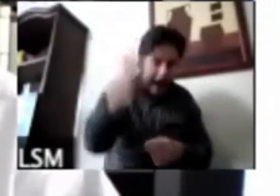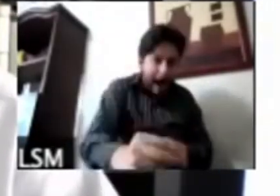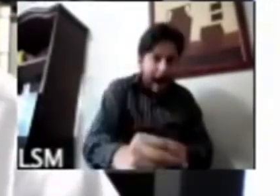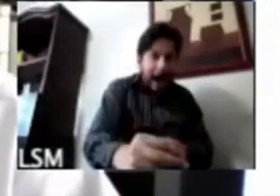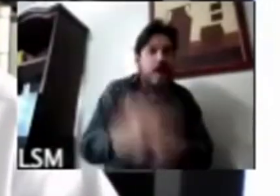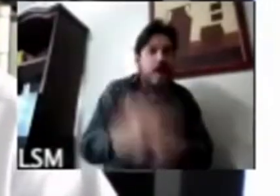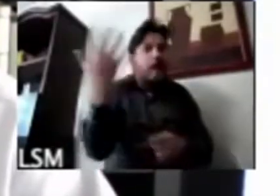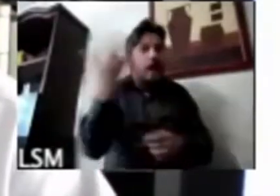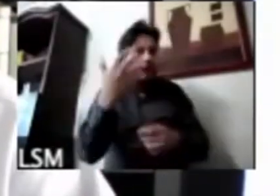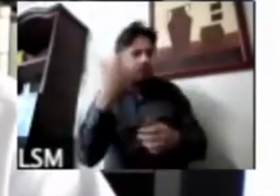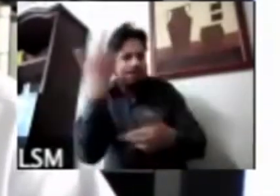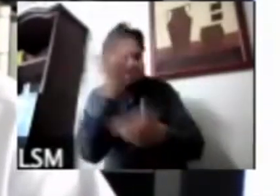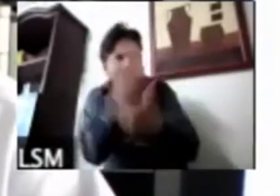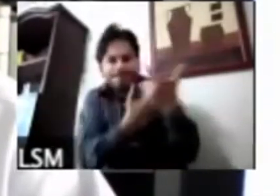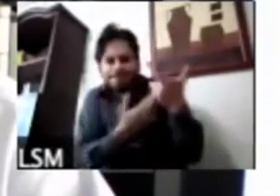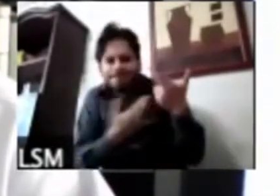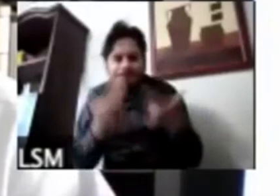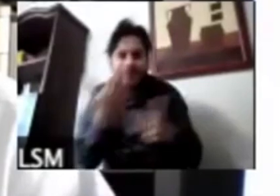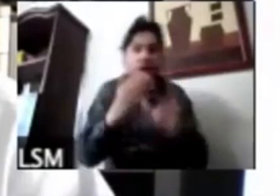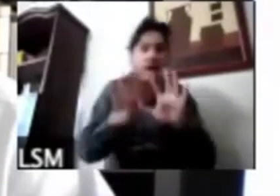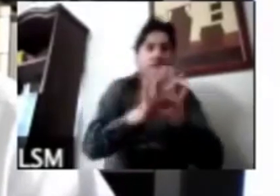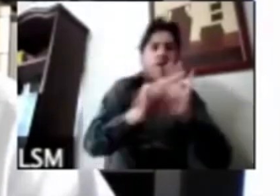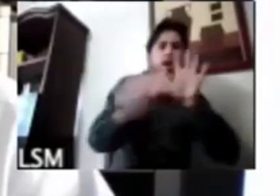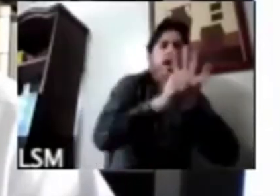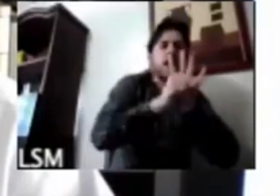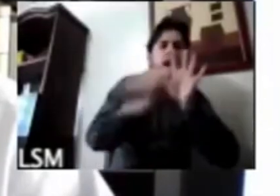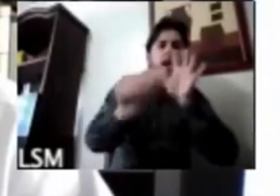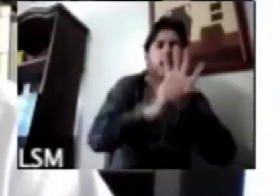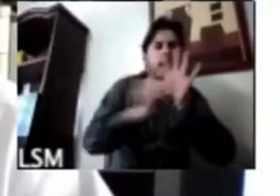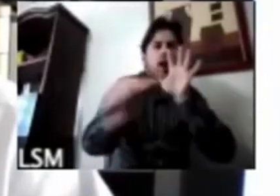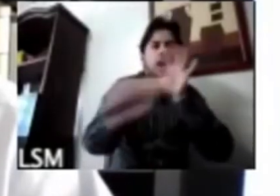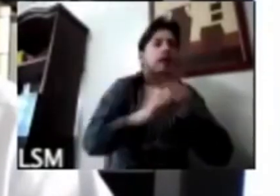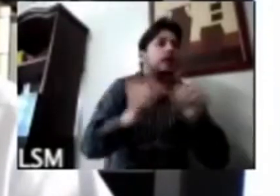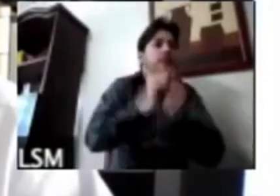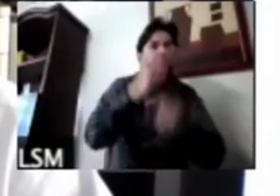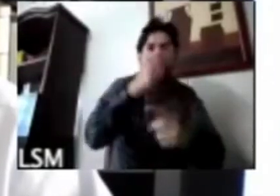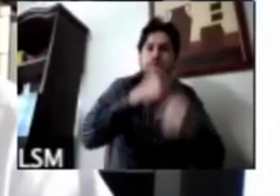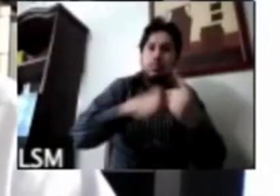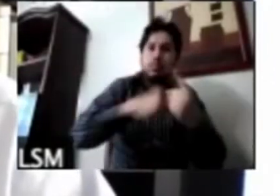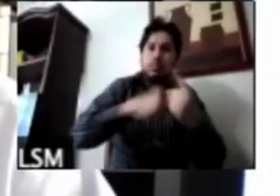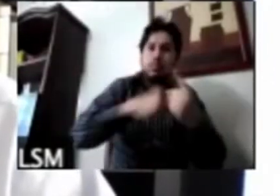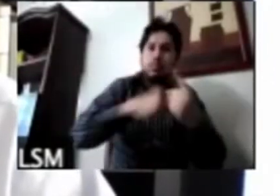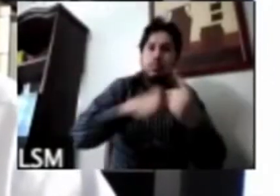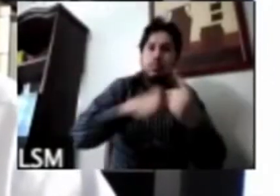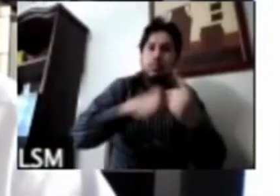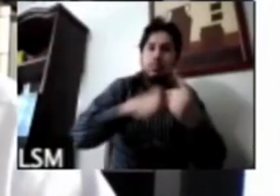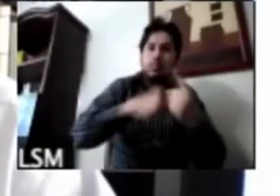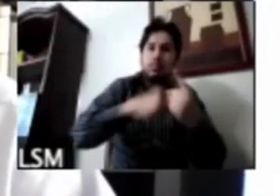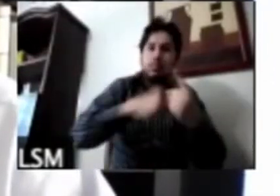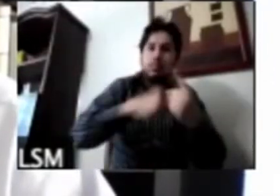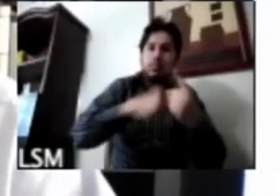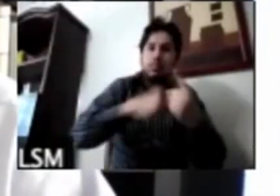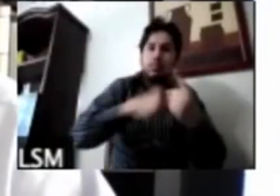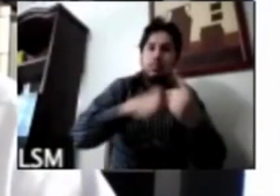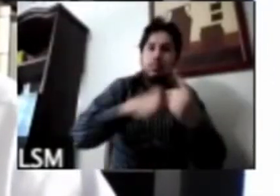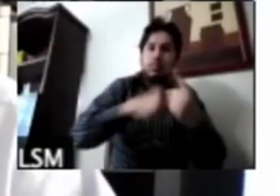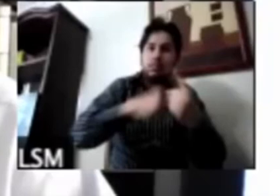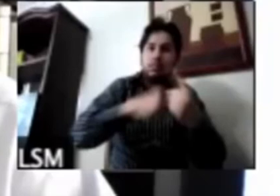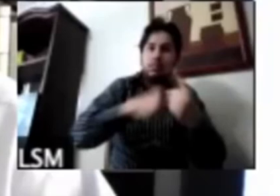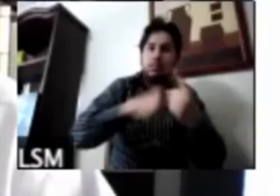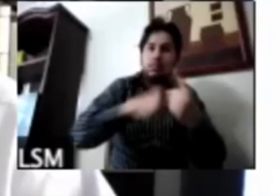evaluando de manera negativa al sistema de salud como que no iba a ser capaz de enfrentar la pandemia